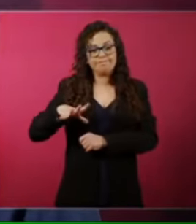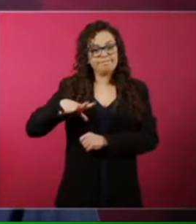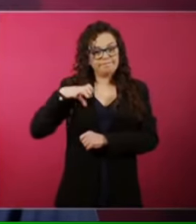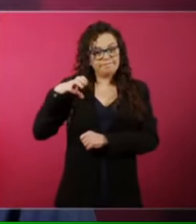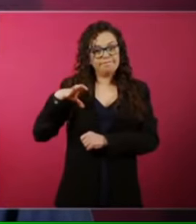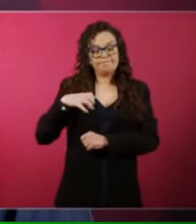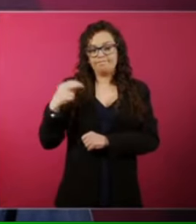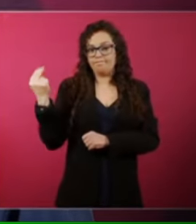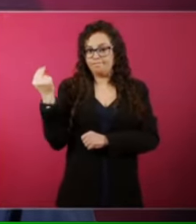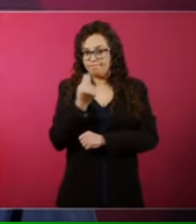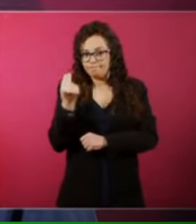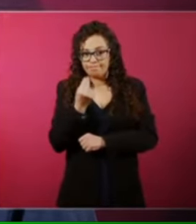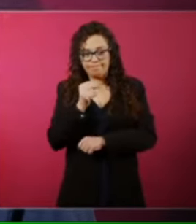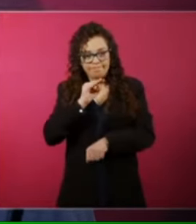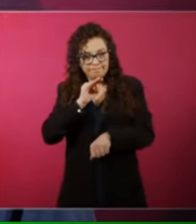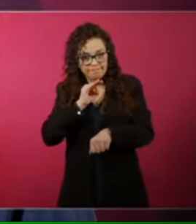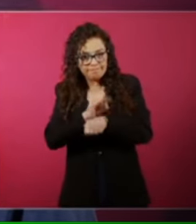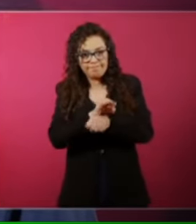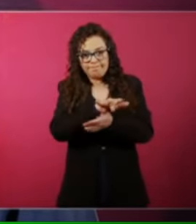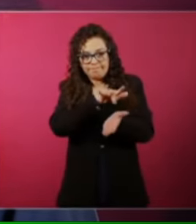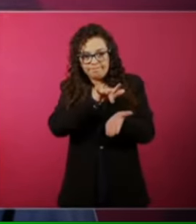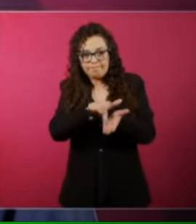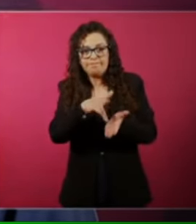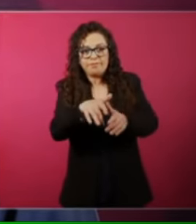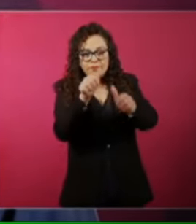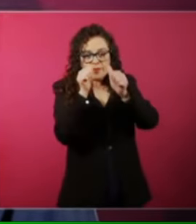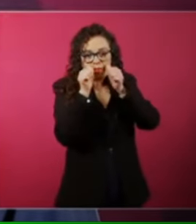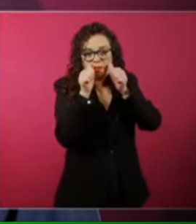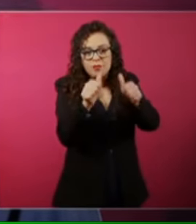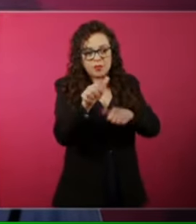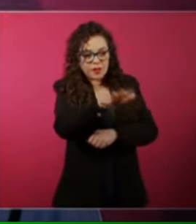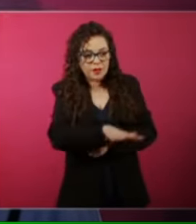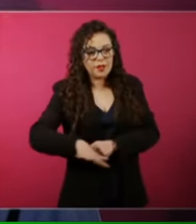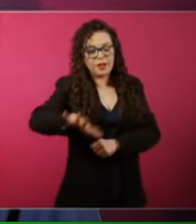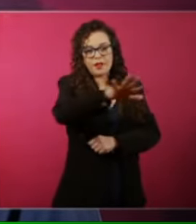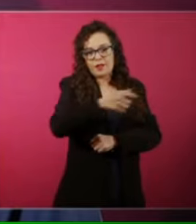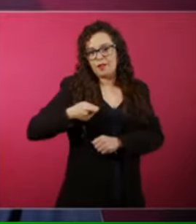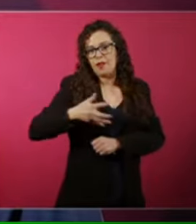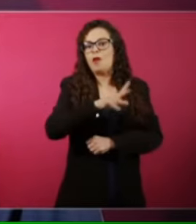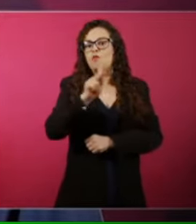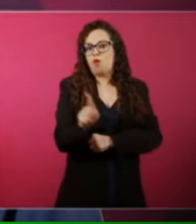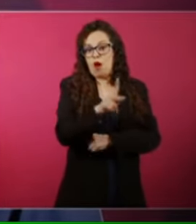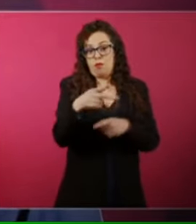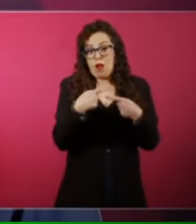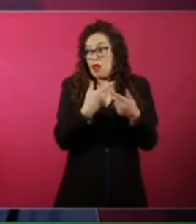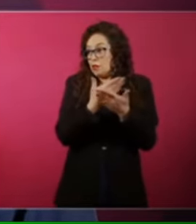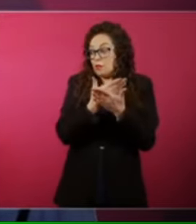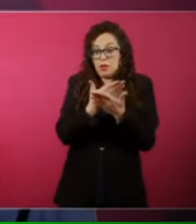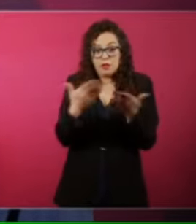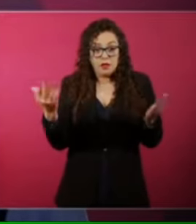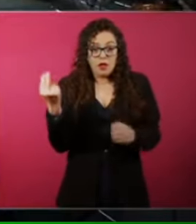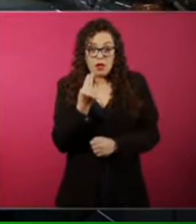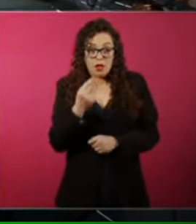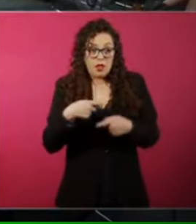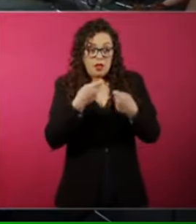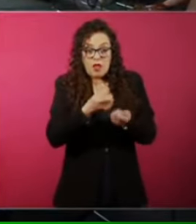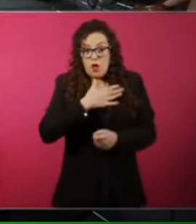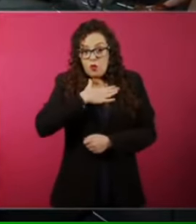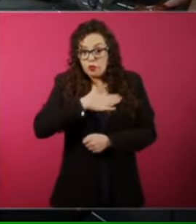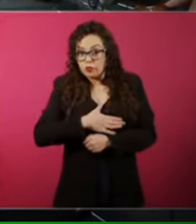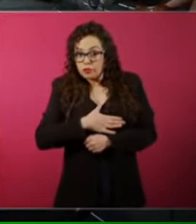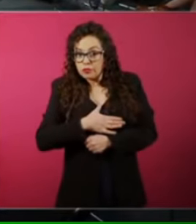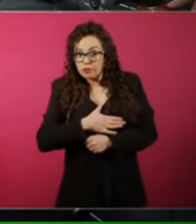del pueblo, en favor de las causas justas. Entonces, estoy muy contento por eso, ¿no?